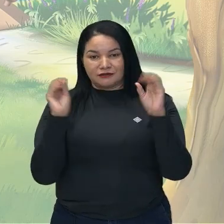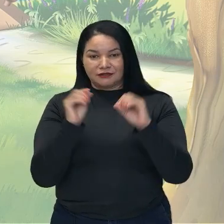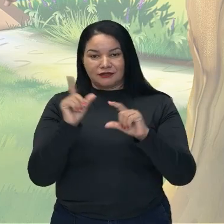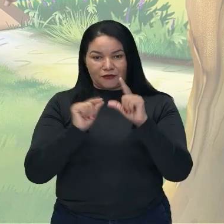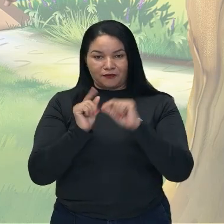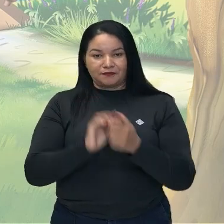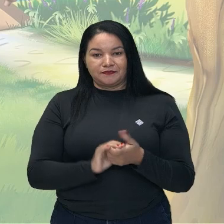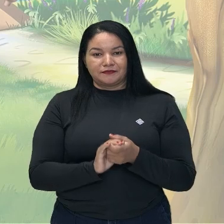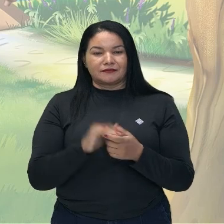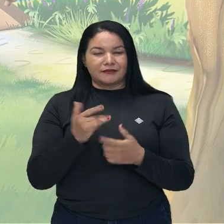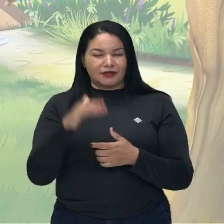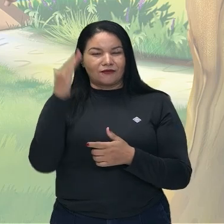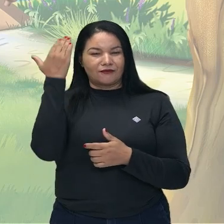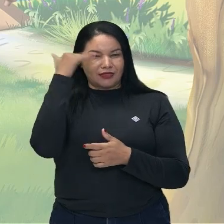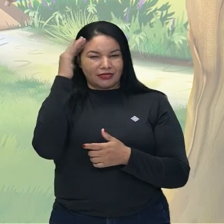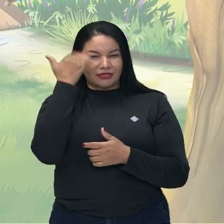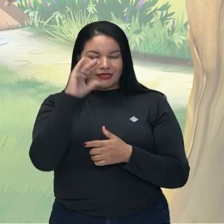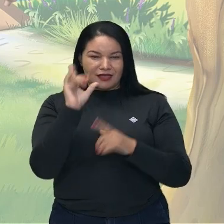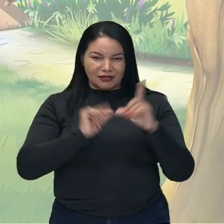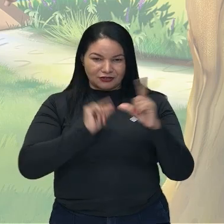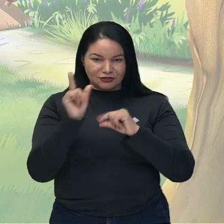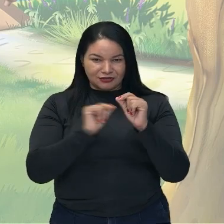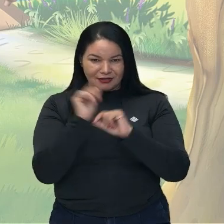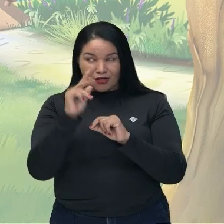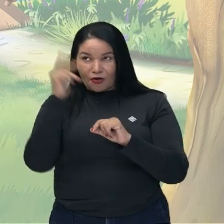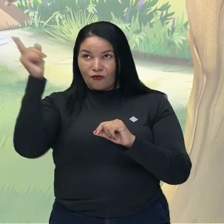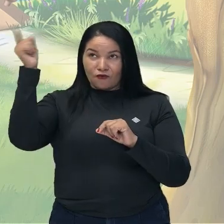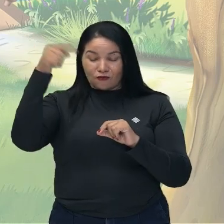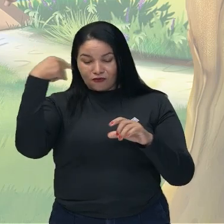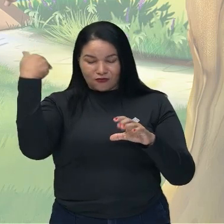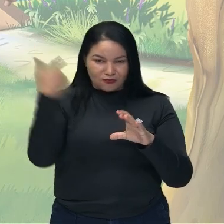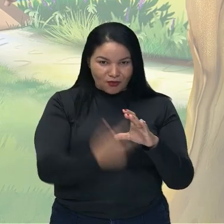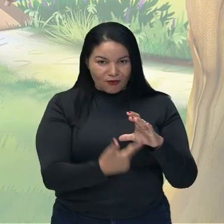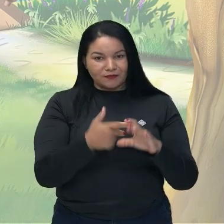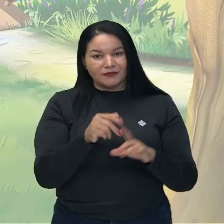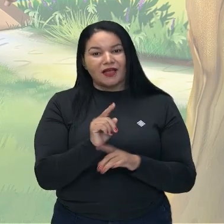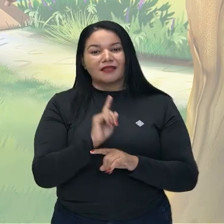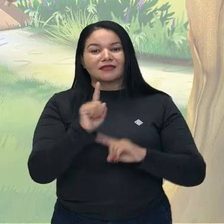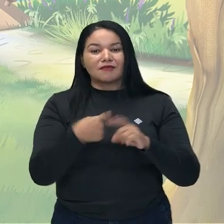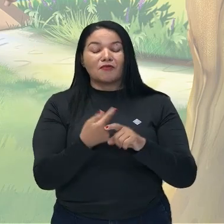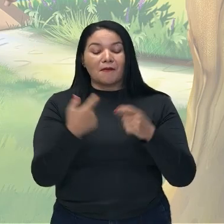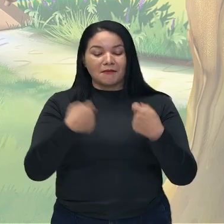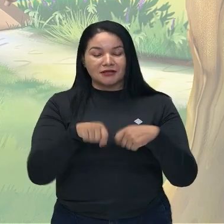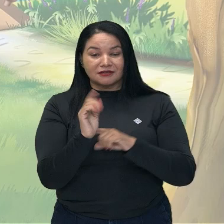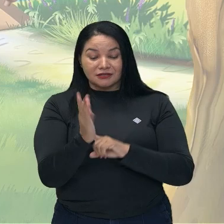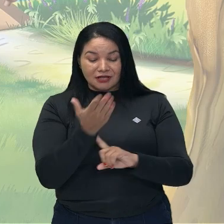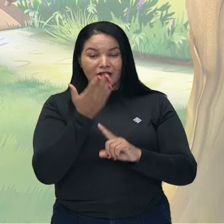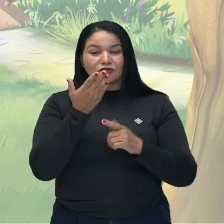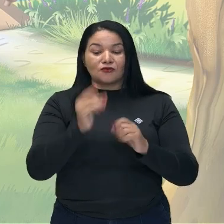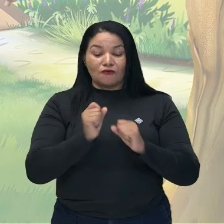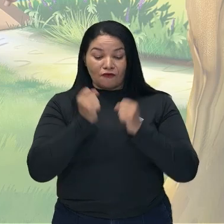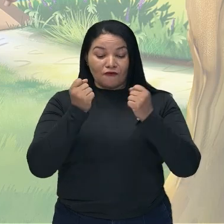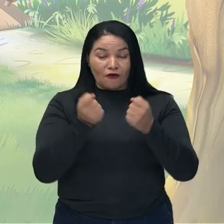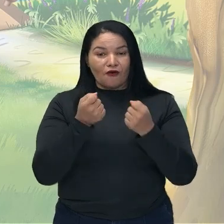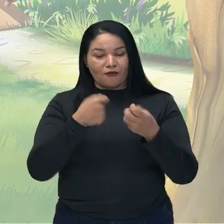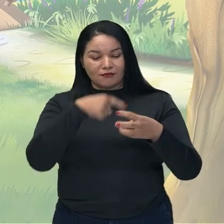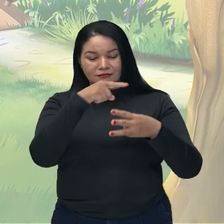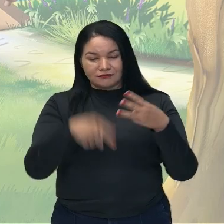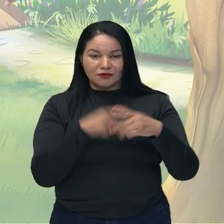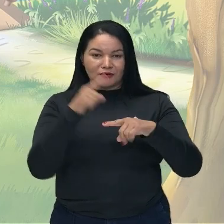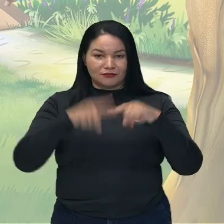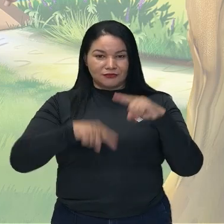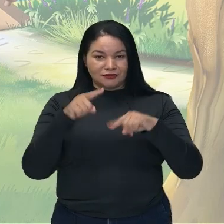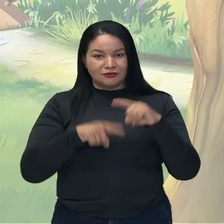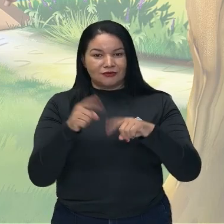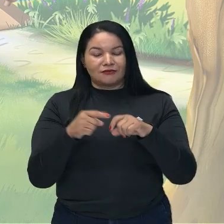cae, ¿no? Alicia encuentra esa estrella y la estrella necesita de estos tres objetos mágicos para poder volver